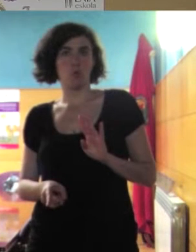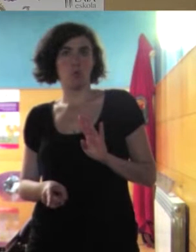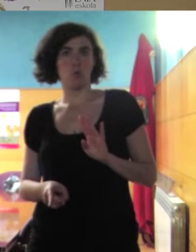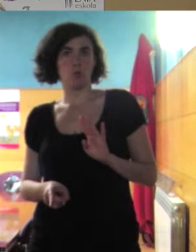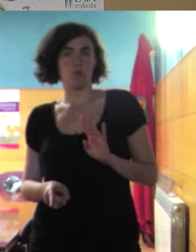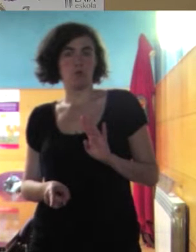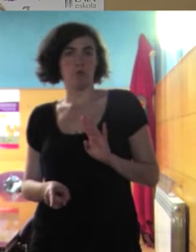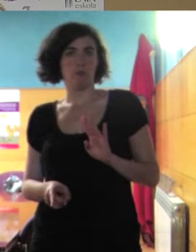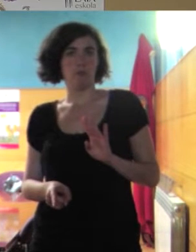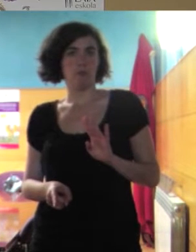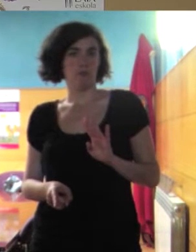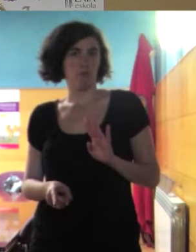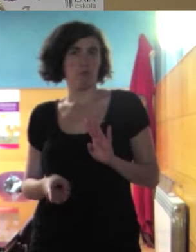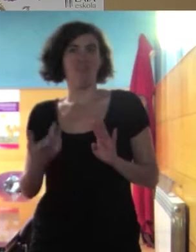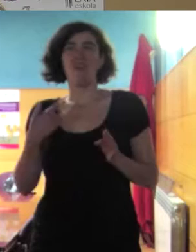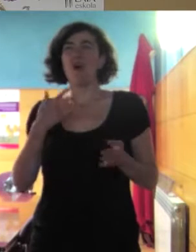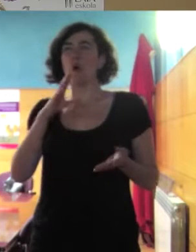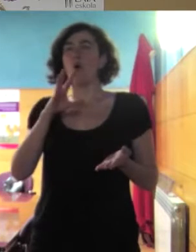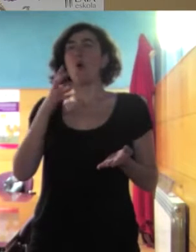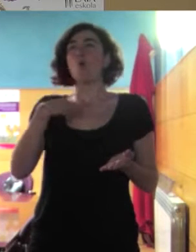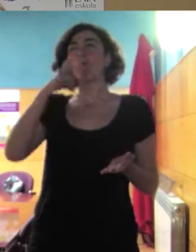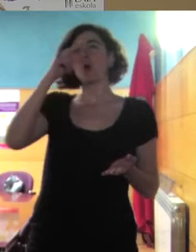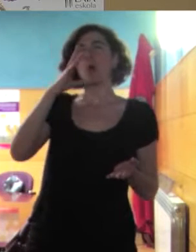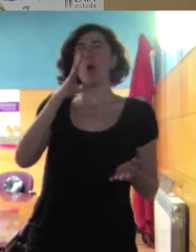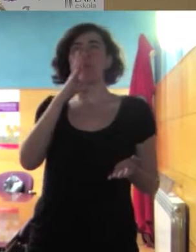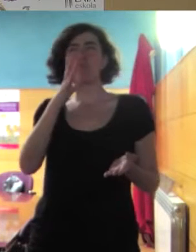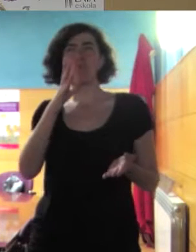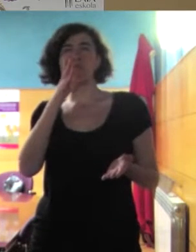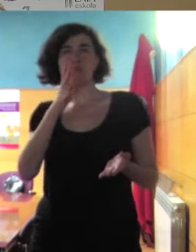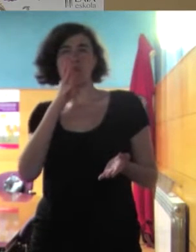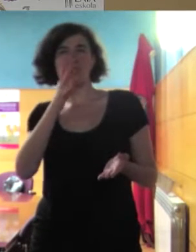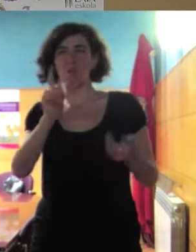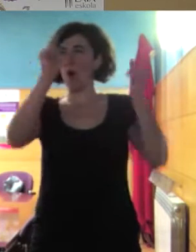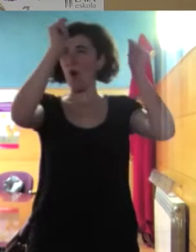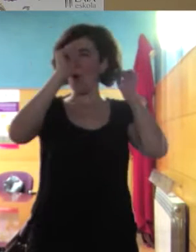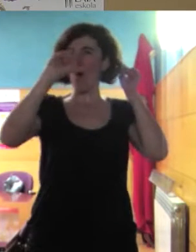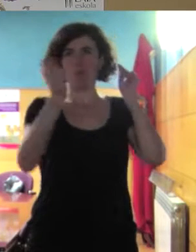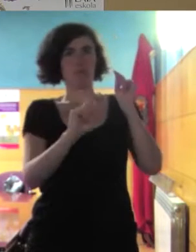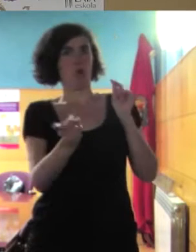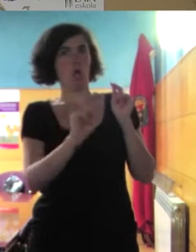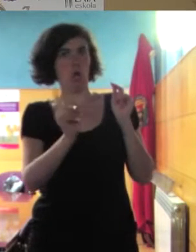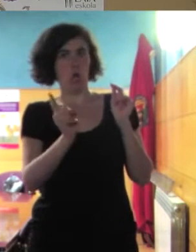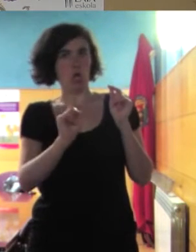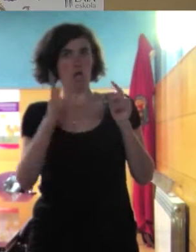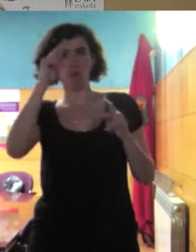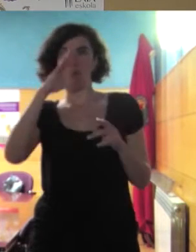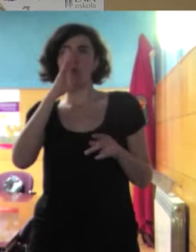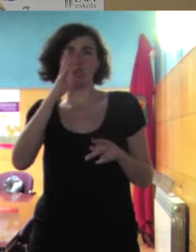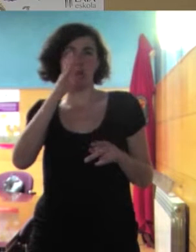cabeza toda la chavalería sino que la prohibición estaba ligada al velo de las chavalas musulmanas